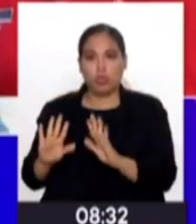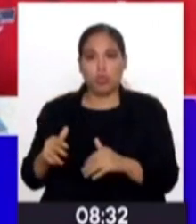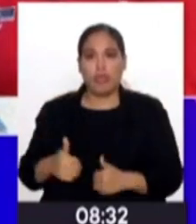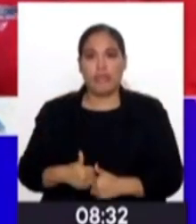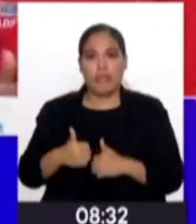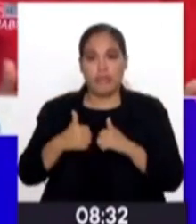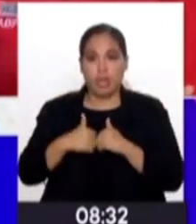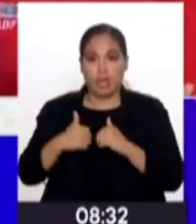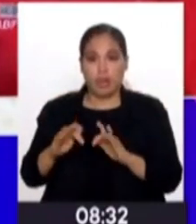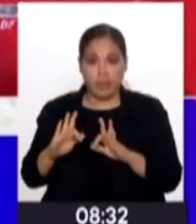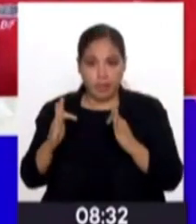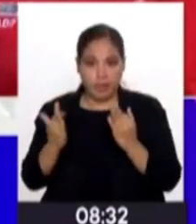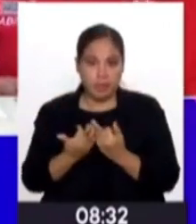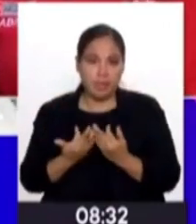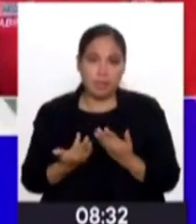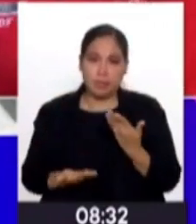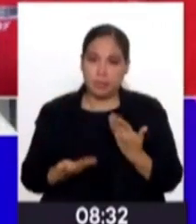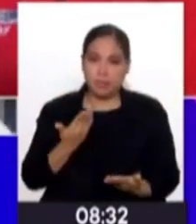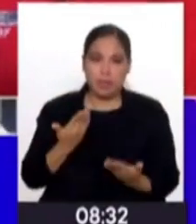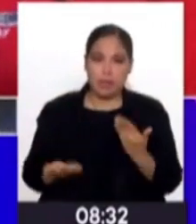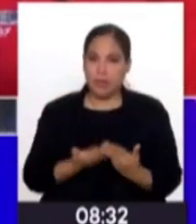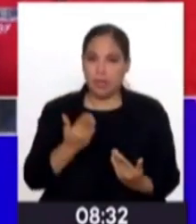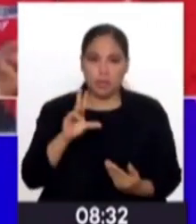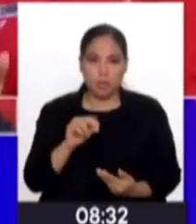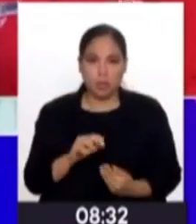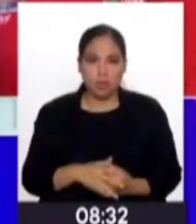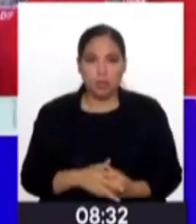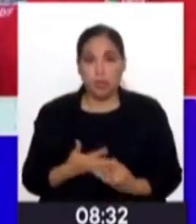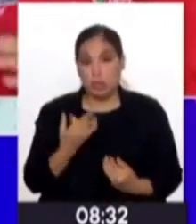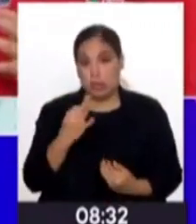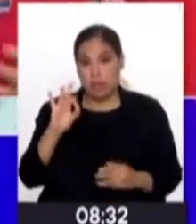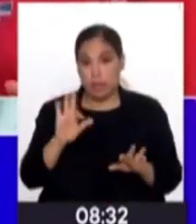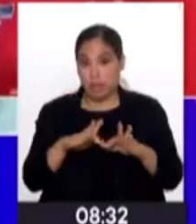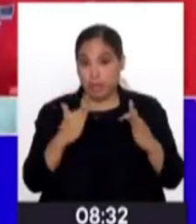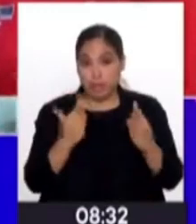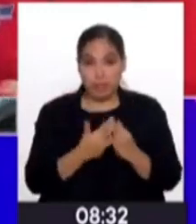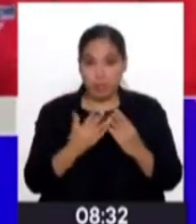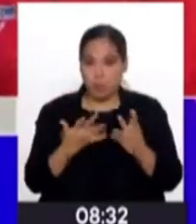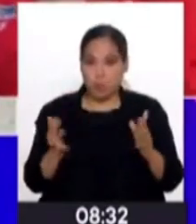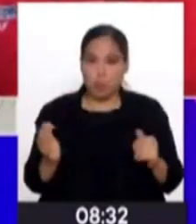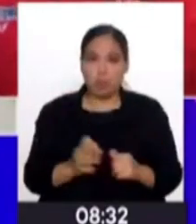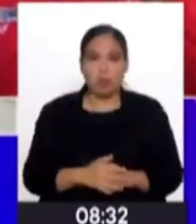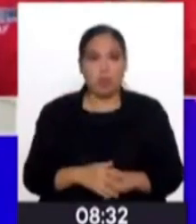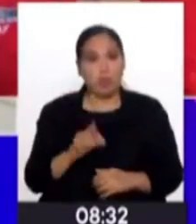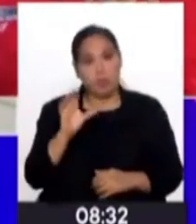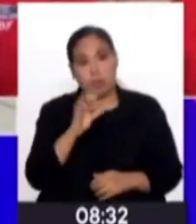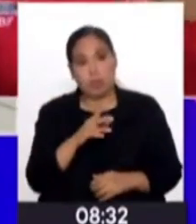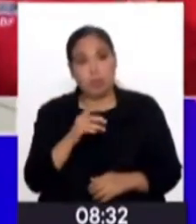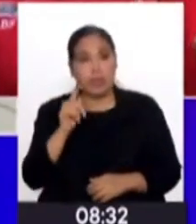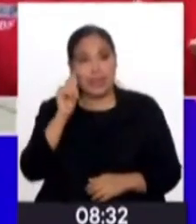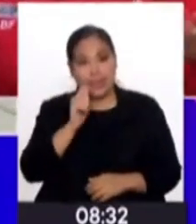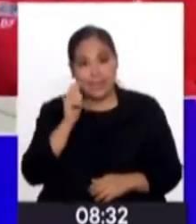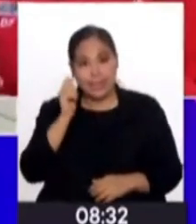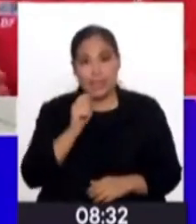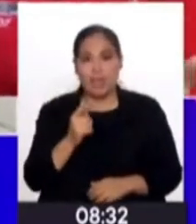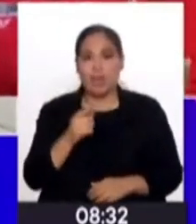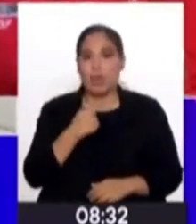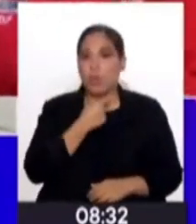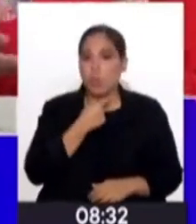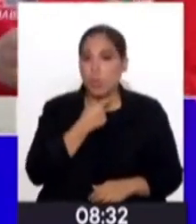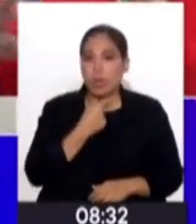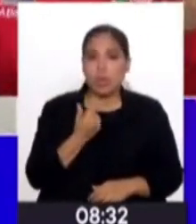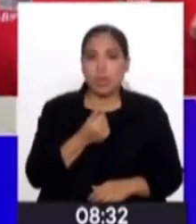familiar. No siempre es fácil, porque no siempre hay una familia, buscamos, si no hay papá y mamá, buscamos una tía, una abuela,